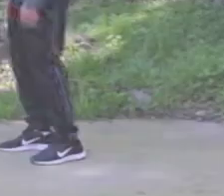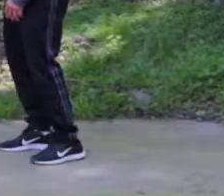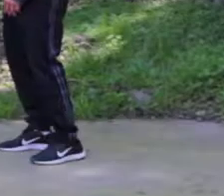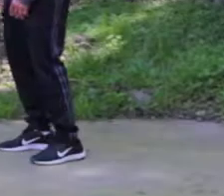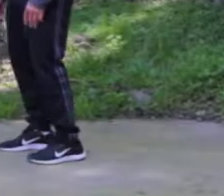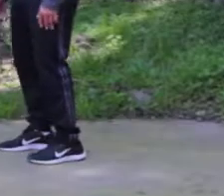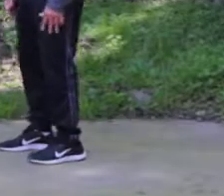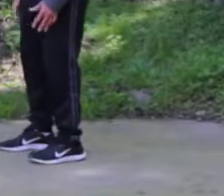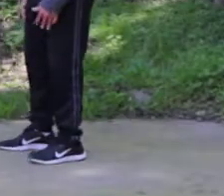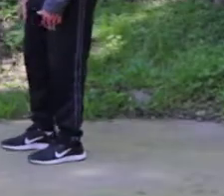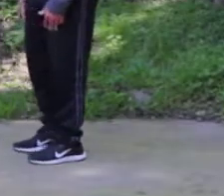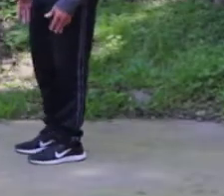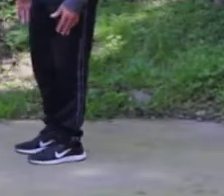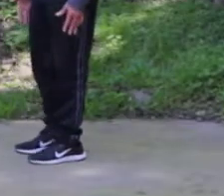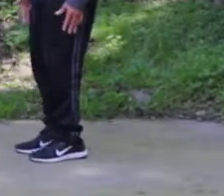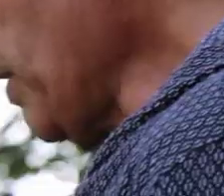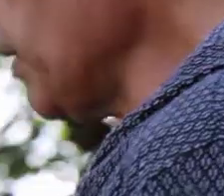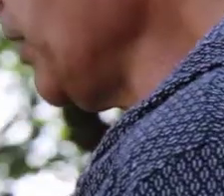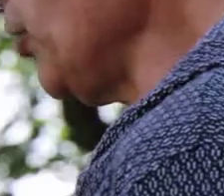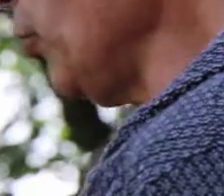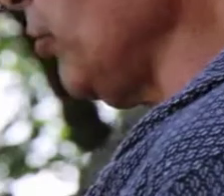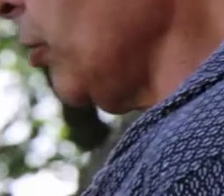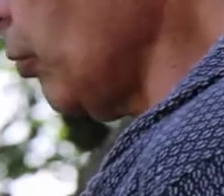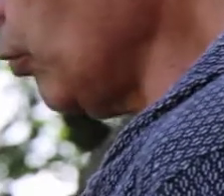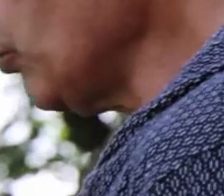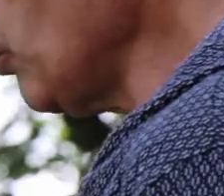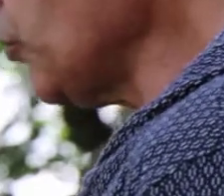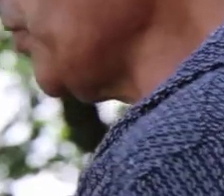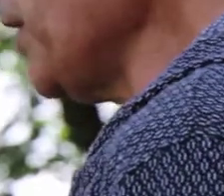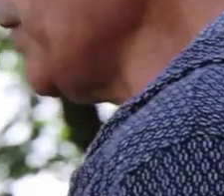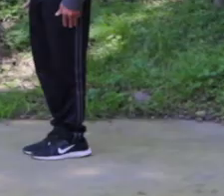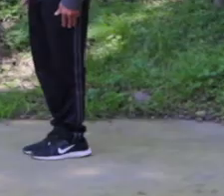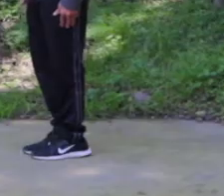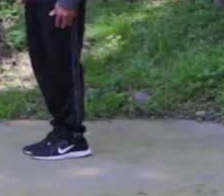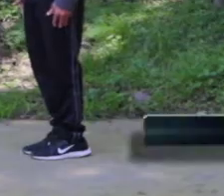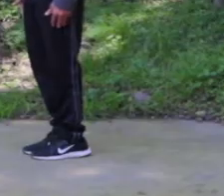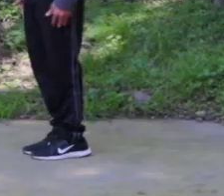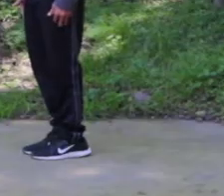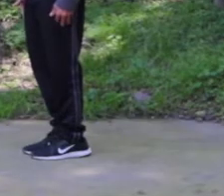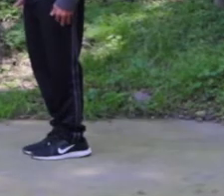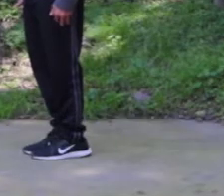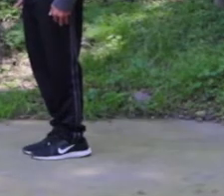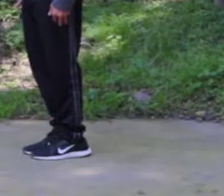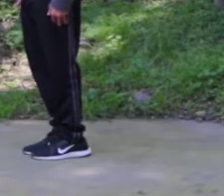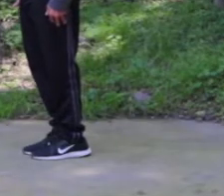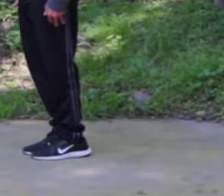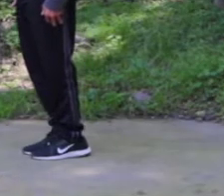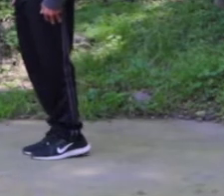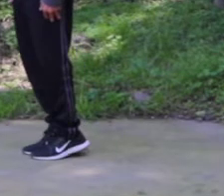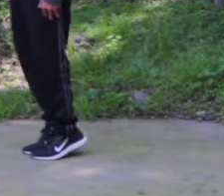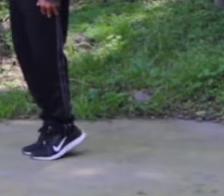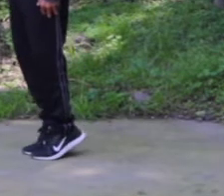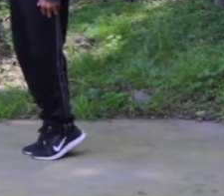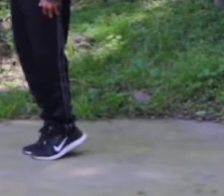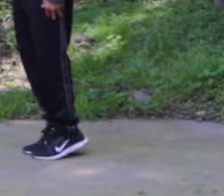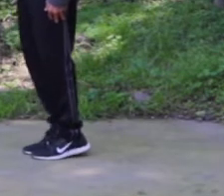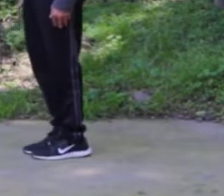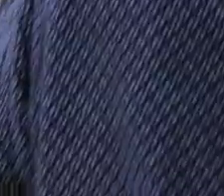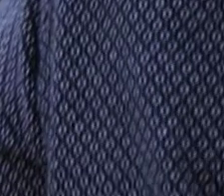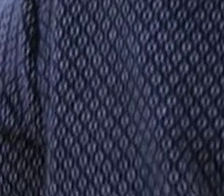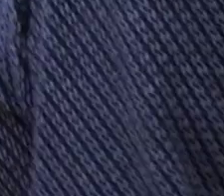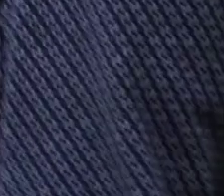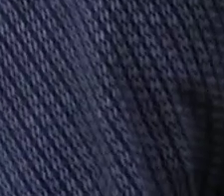Vamos a trabajar pantorrilla. Vamos a parar derechos, juntos los pies y lo único que vamos a hacer es elevar nuestros talones.